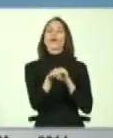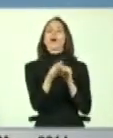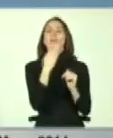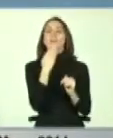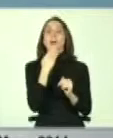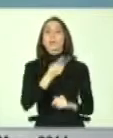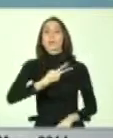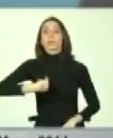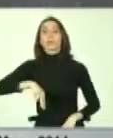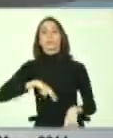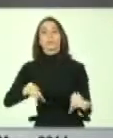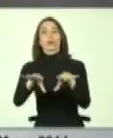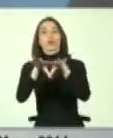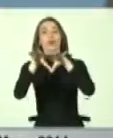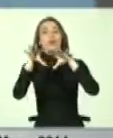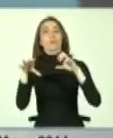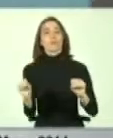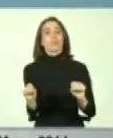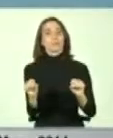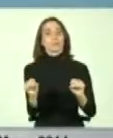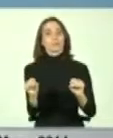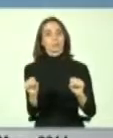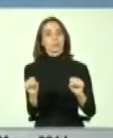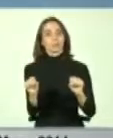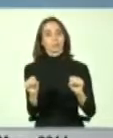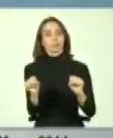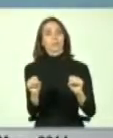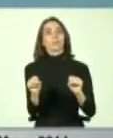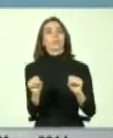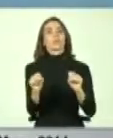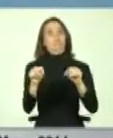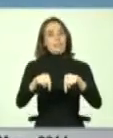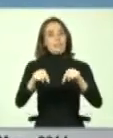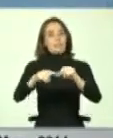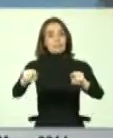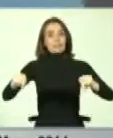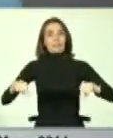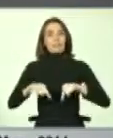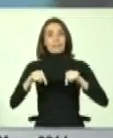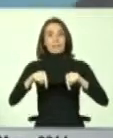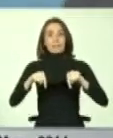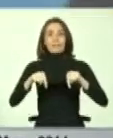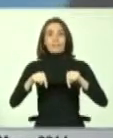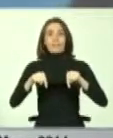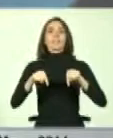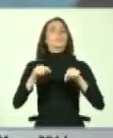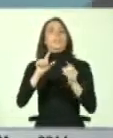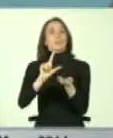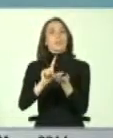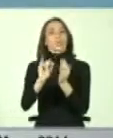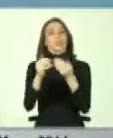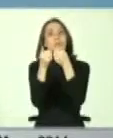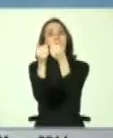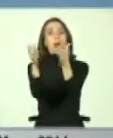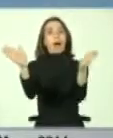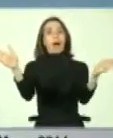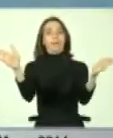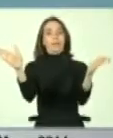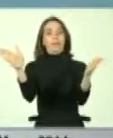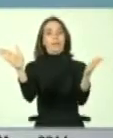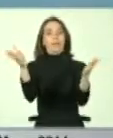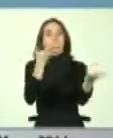nuestro compromiso. Y este debe ser el espacio y las puertas deben estar siempre abiertas para